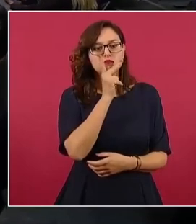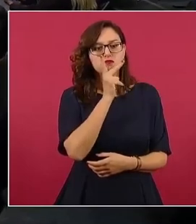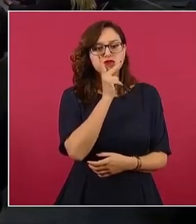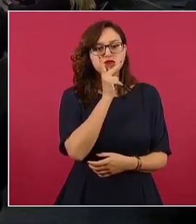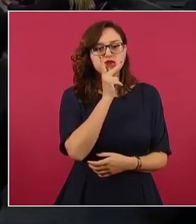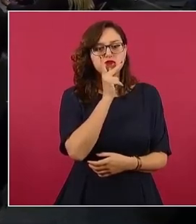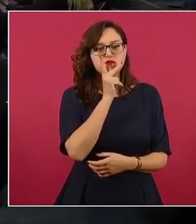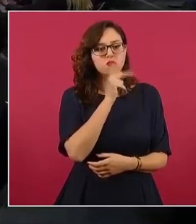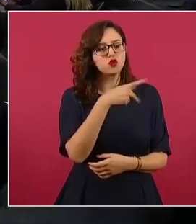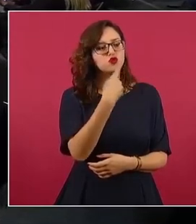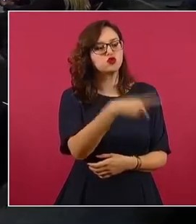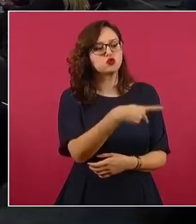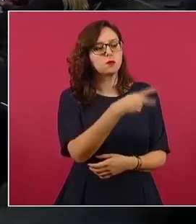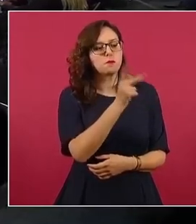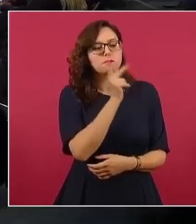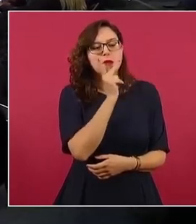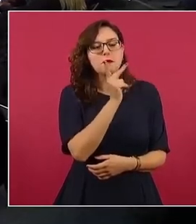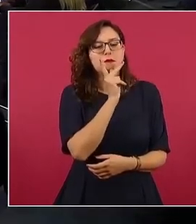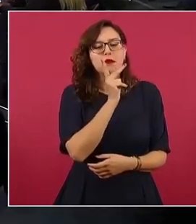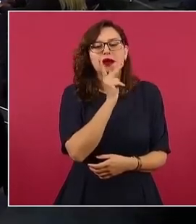Ustedes saben que